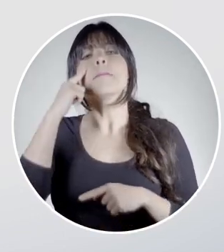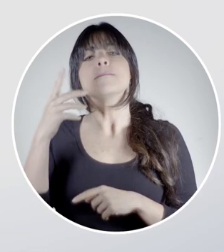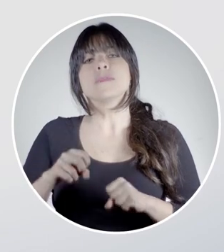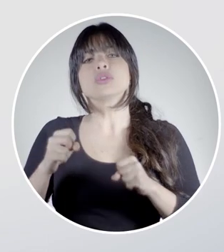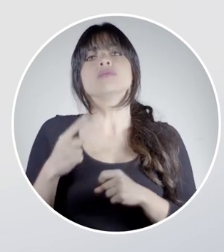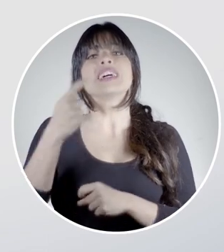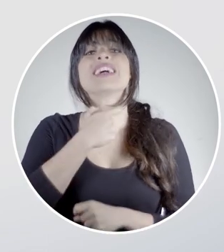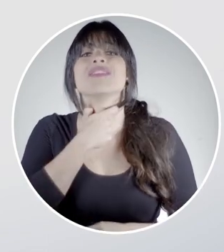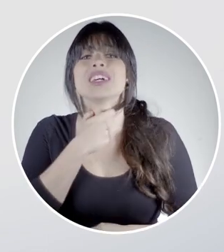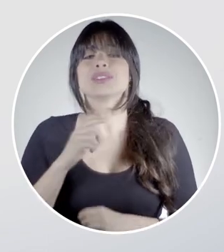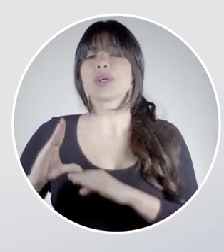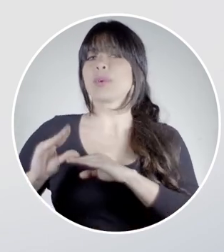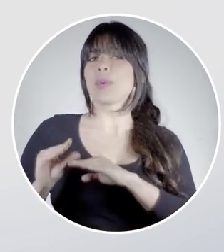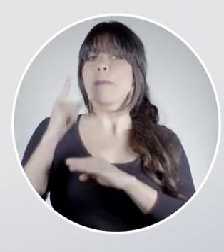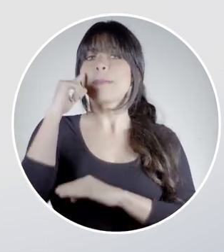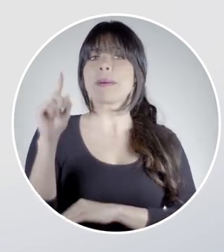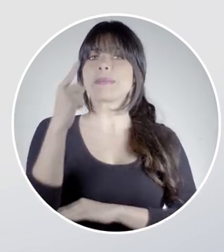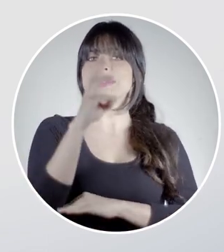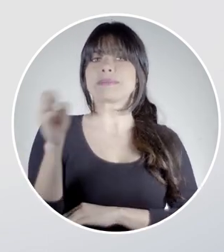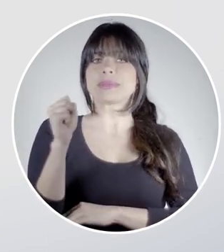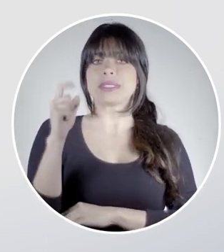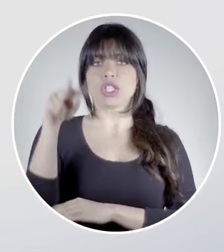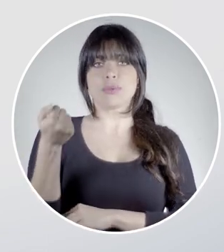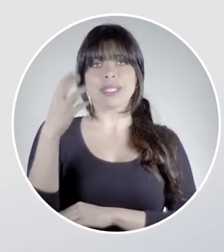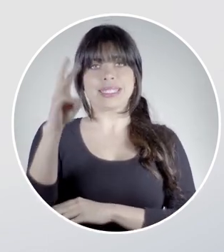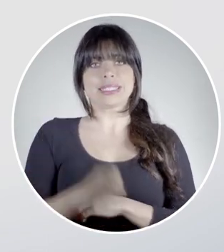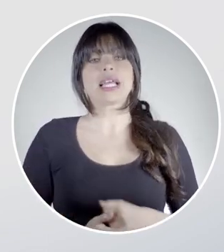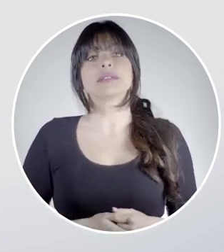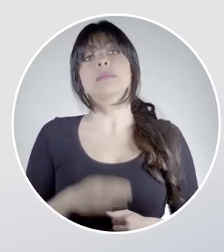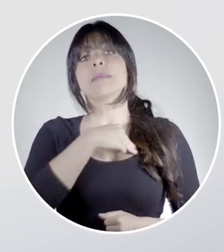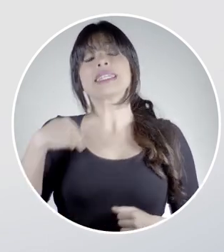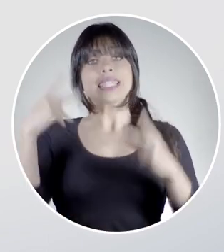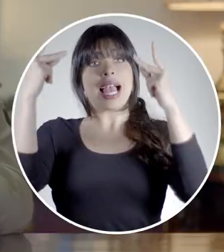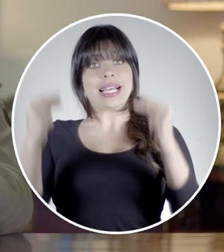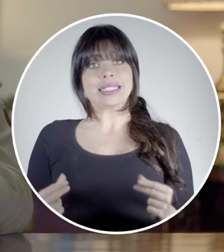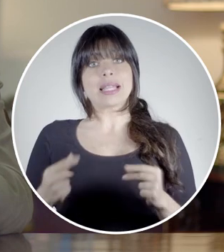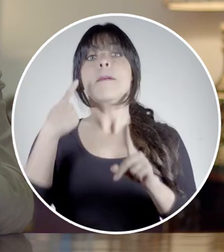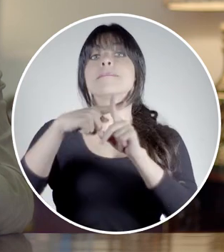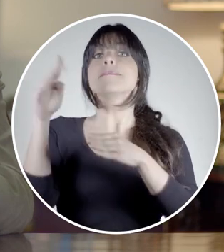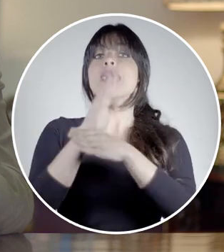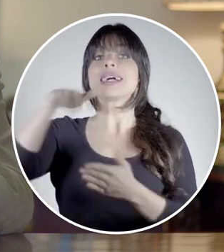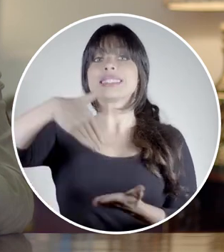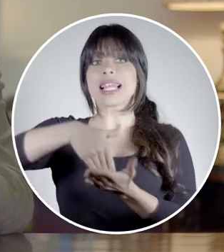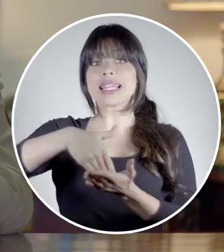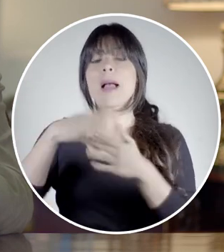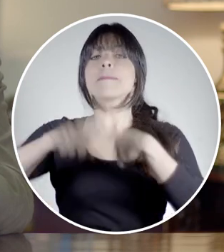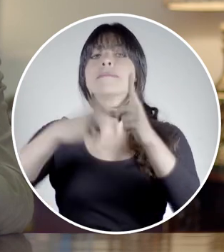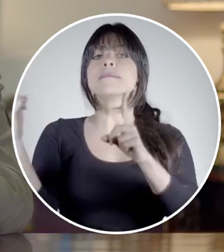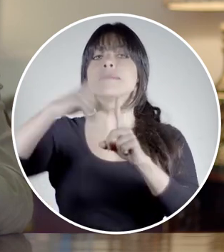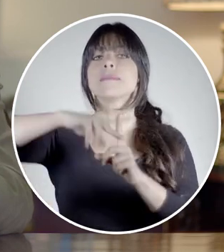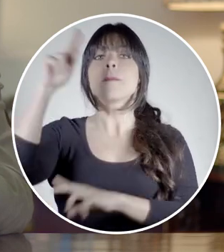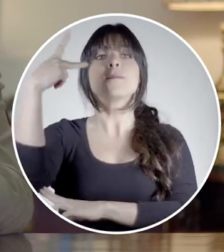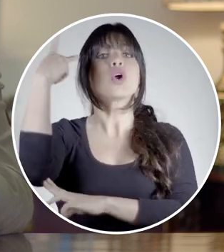cero y pronostica una inflación muy baja para el primer semestre de 2016. El Ministerio de Hacienda y el